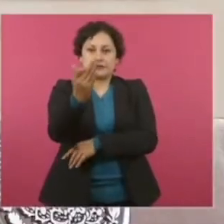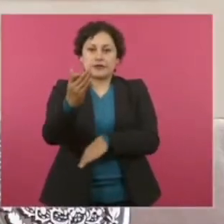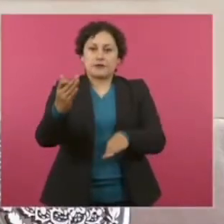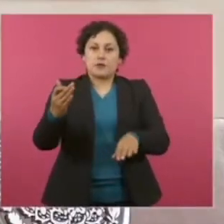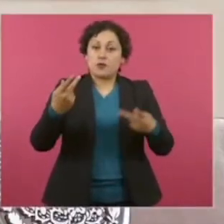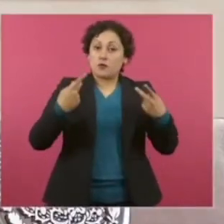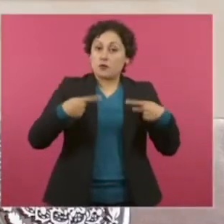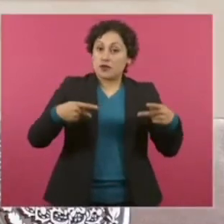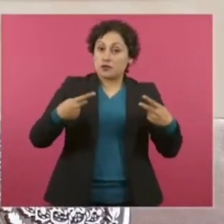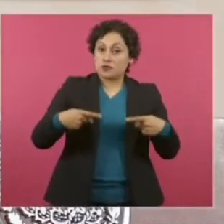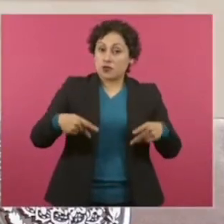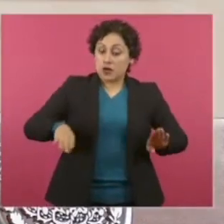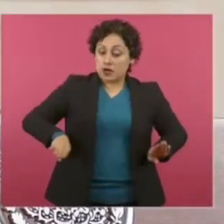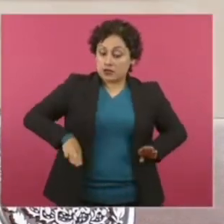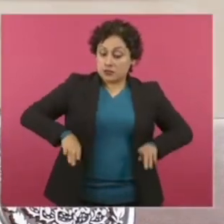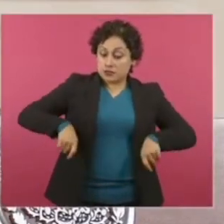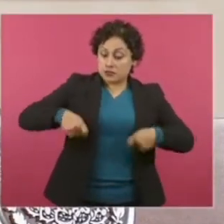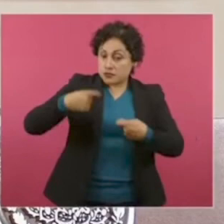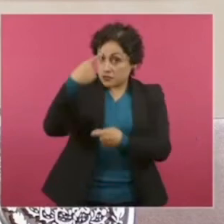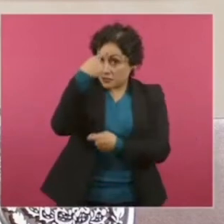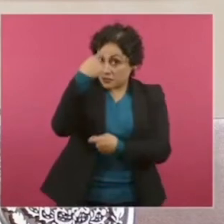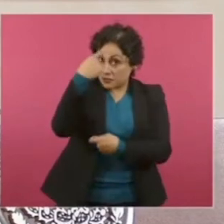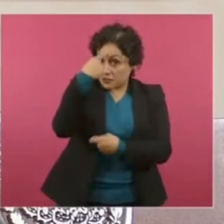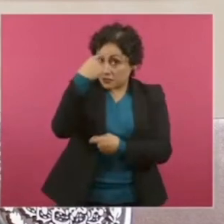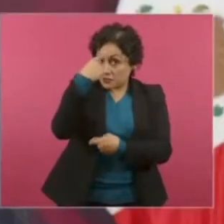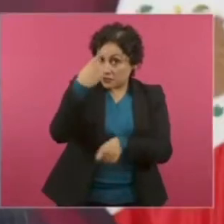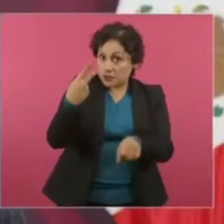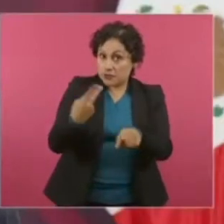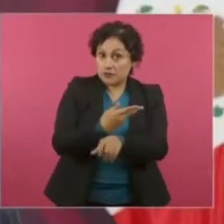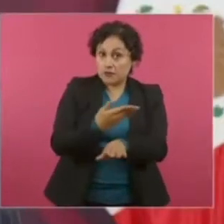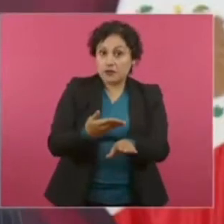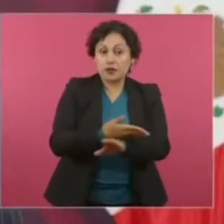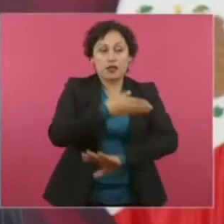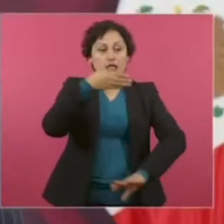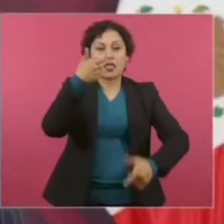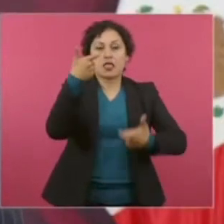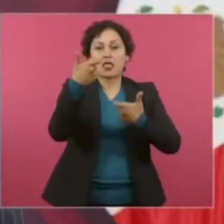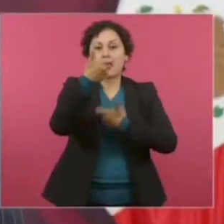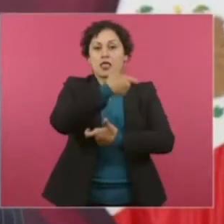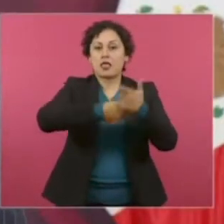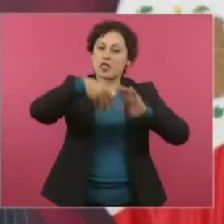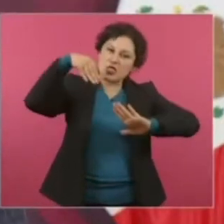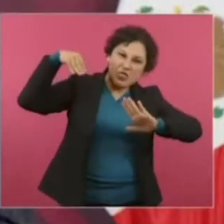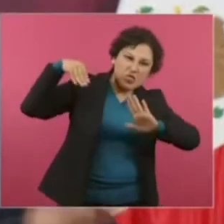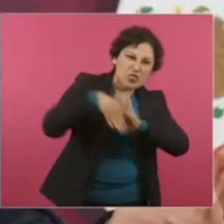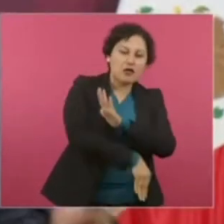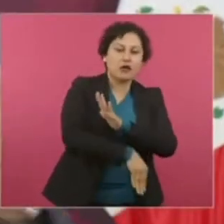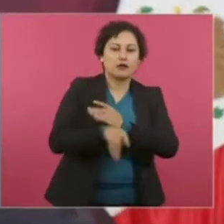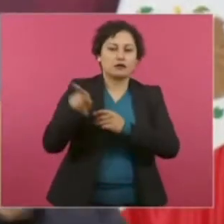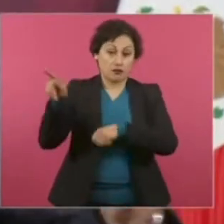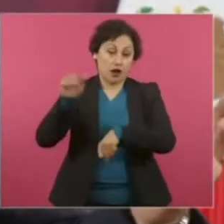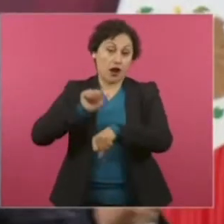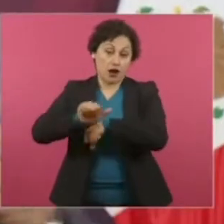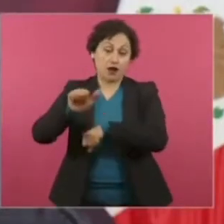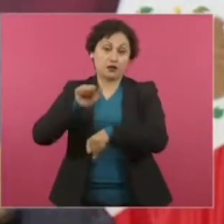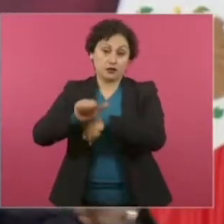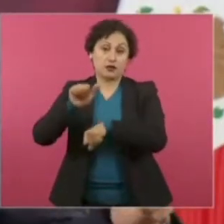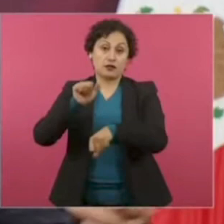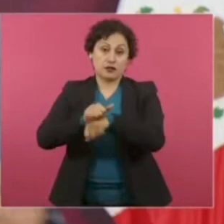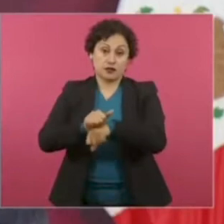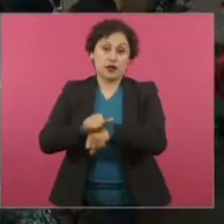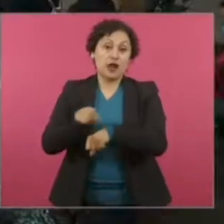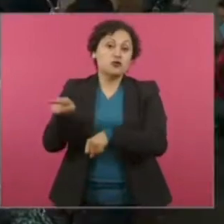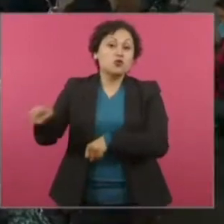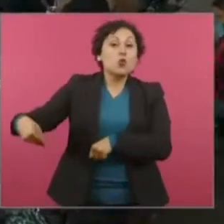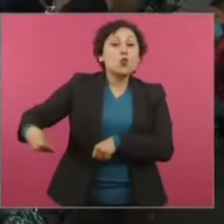conservadores, de la economía argentina, hundieron a